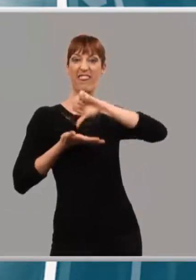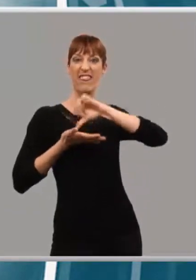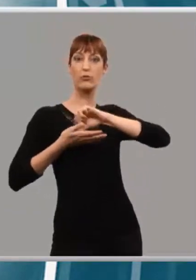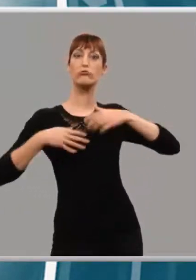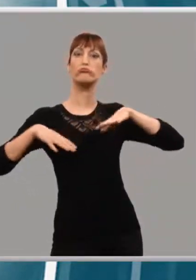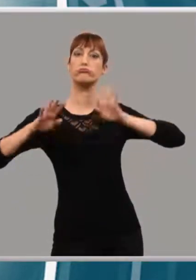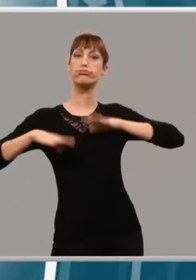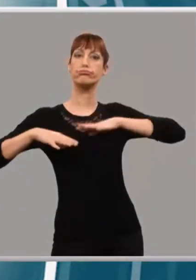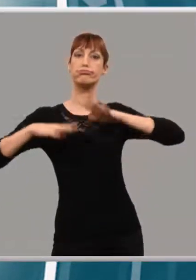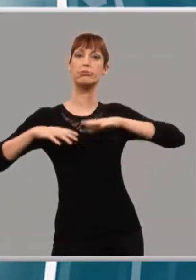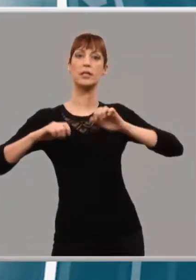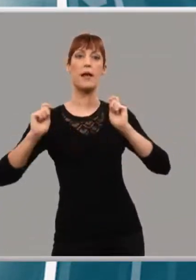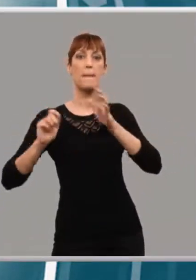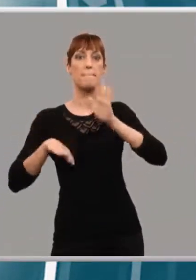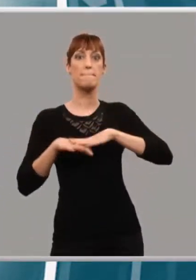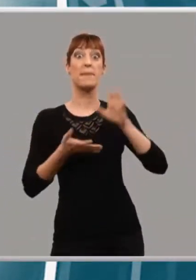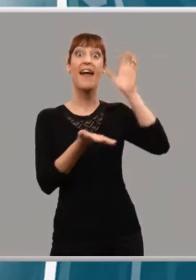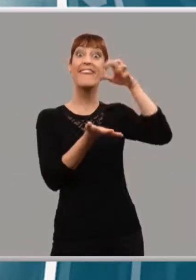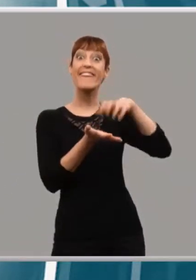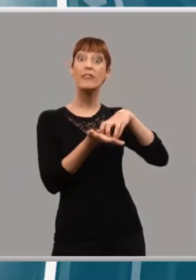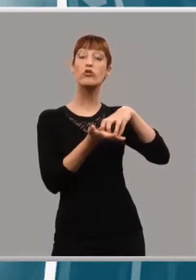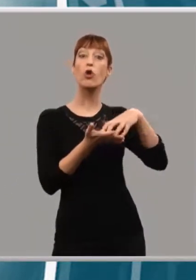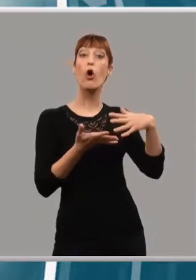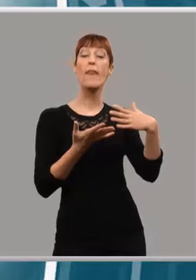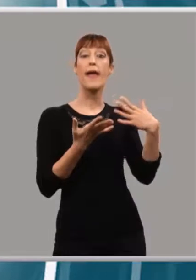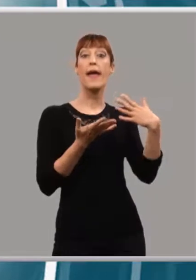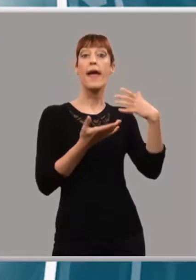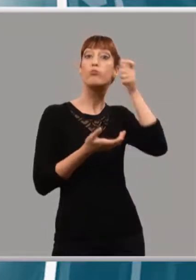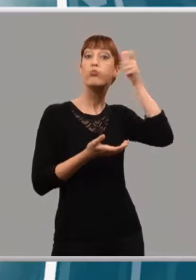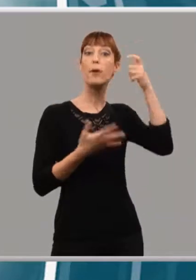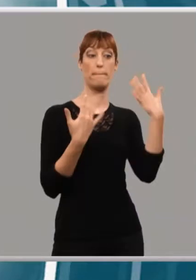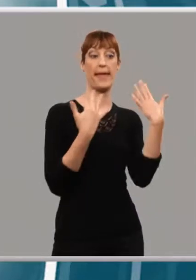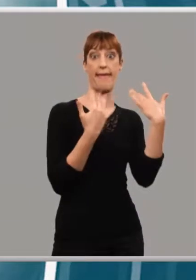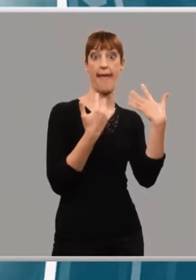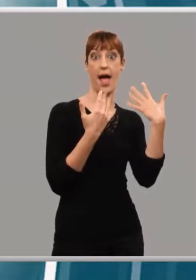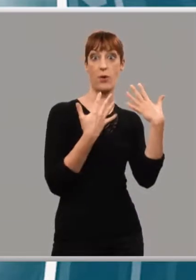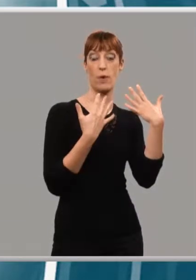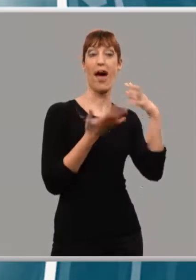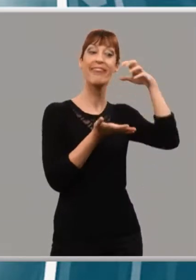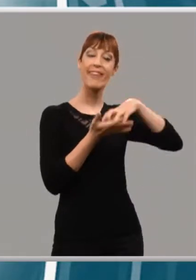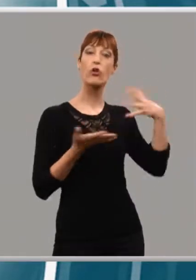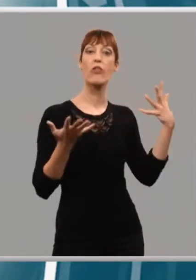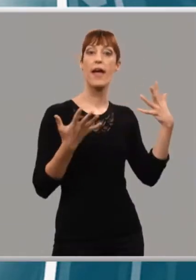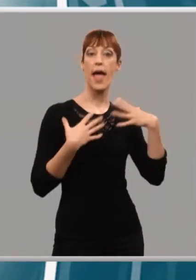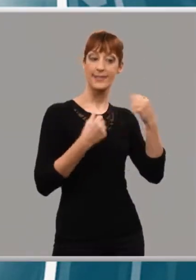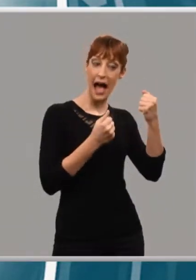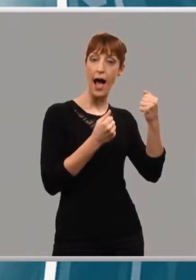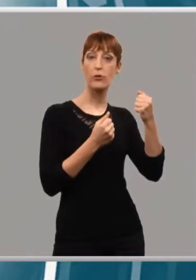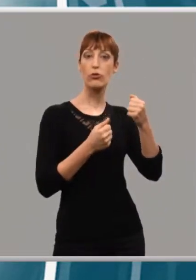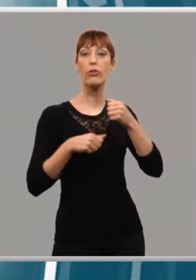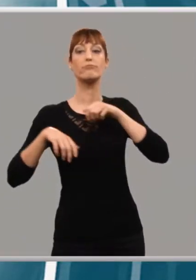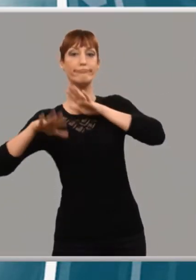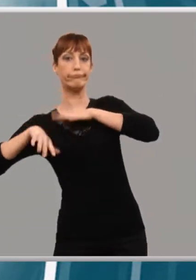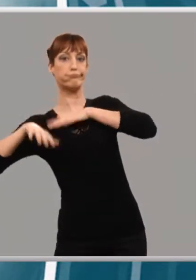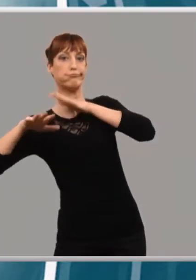soluciones para el servicio de urgencias de Villanueva y dentro, al mismo tiempo que la presidenta y la consejera les atendían, el portavoz del